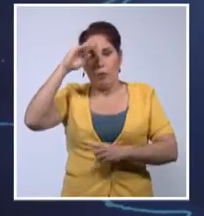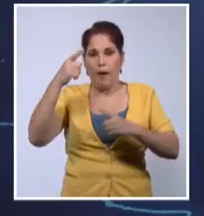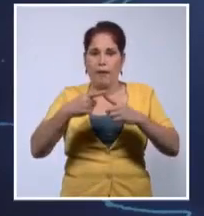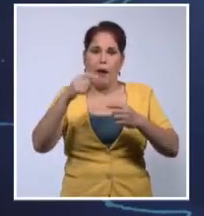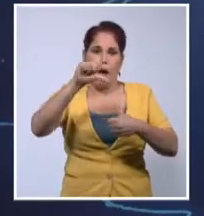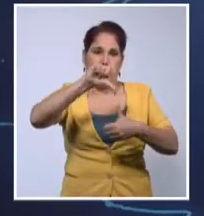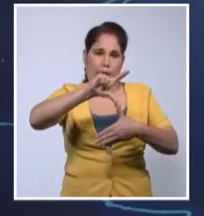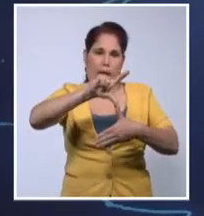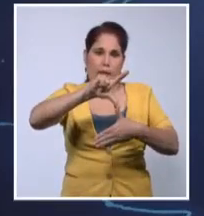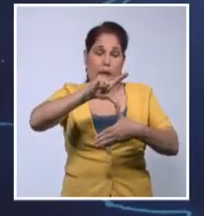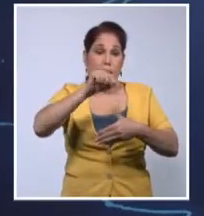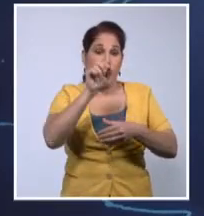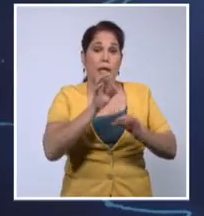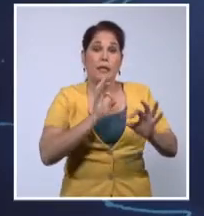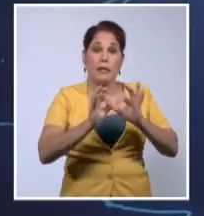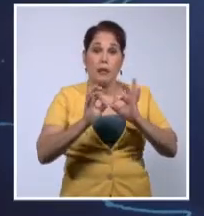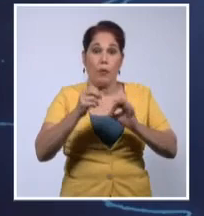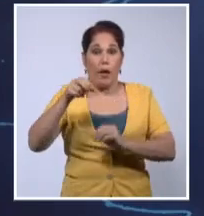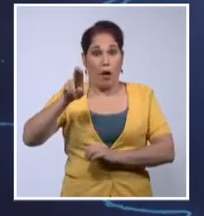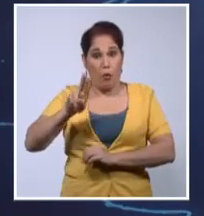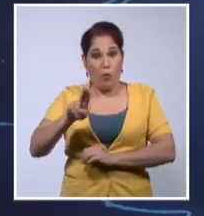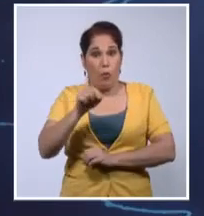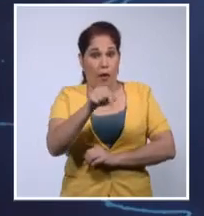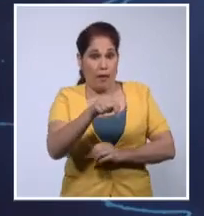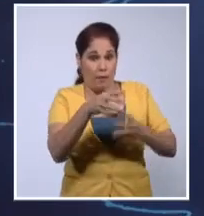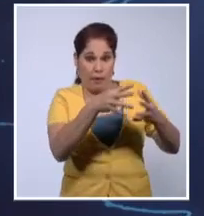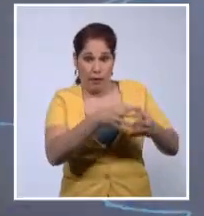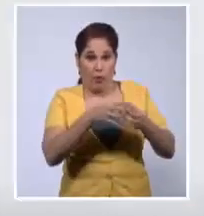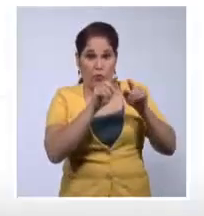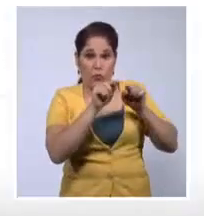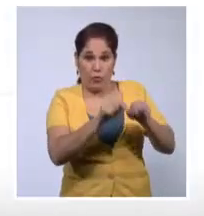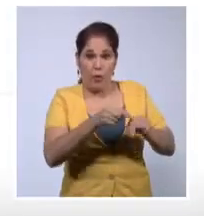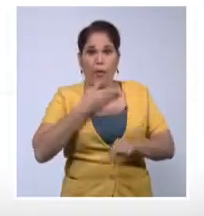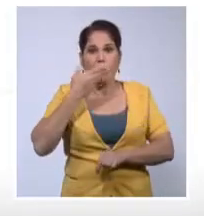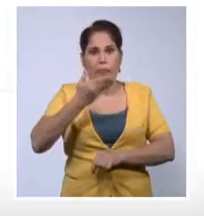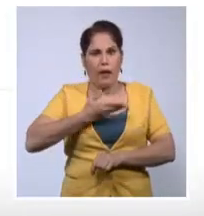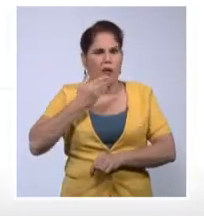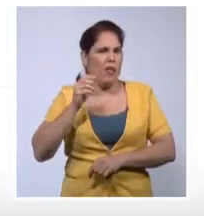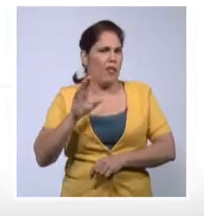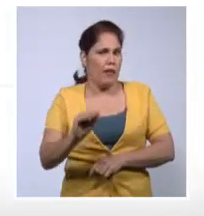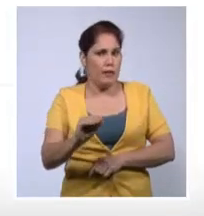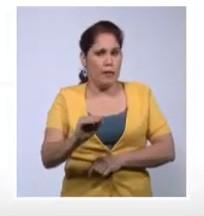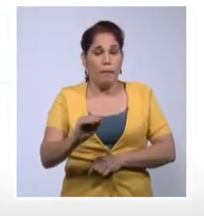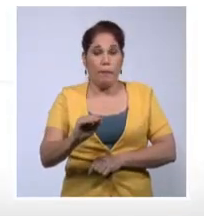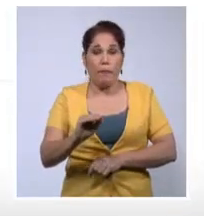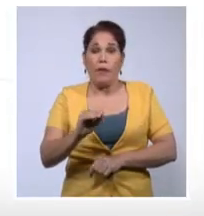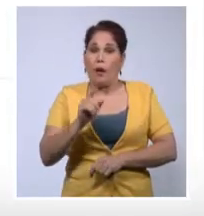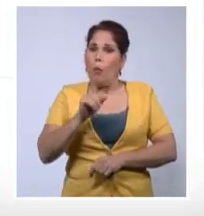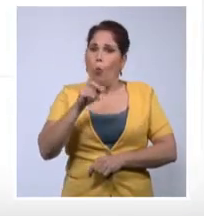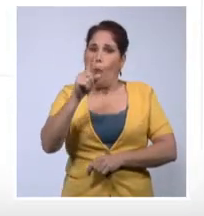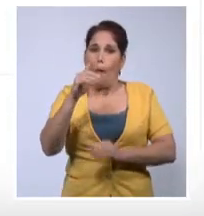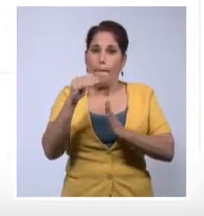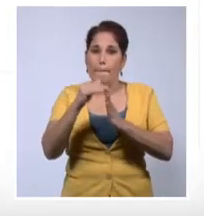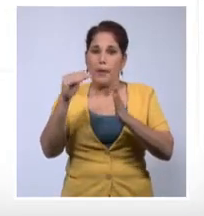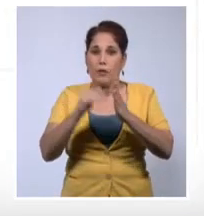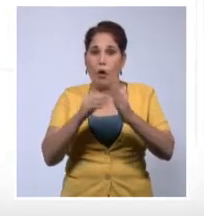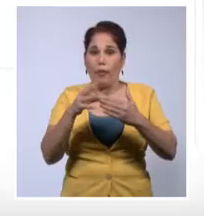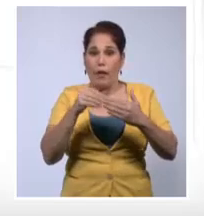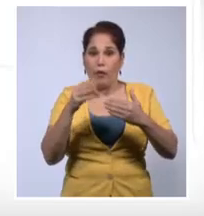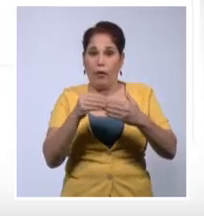orquestada en el Consejo de Seguridad Nacional de Estados Unidos. Sus declaraciones responden a la asignación de un millón de dólares